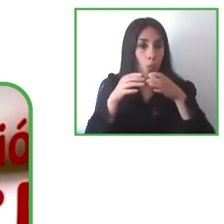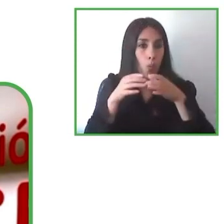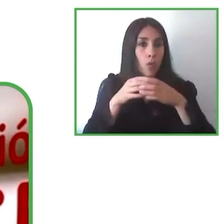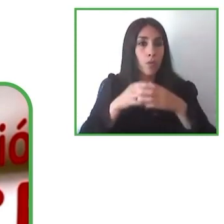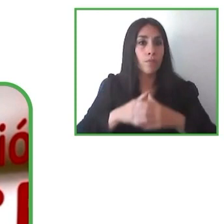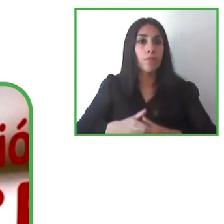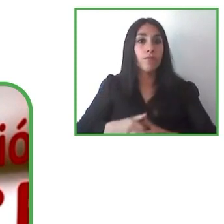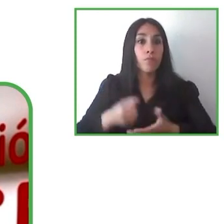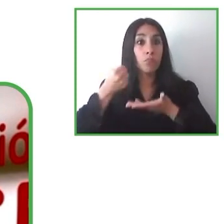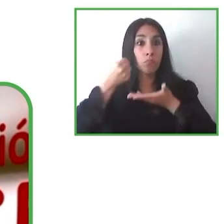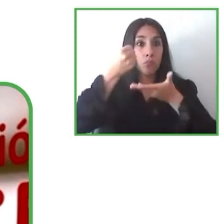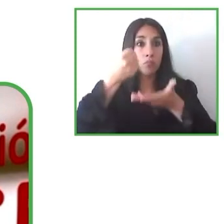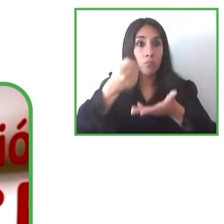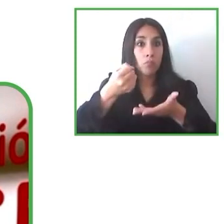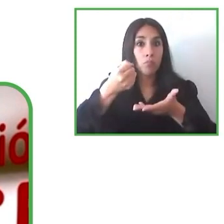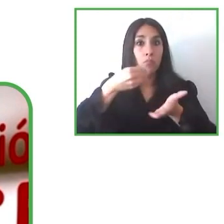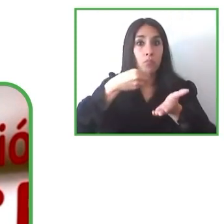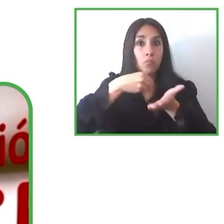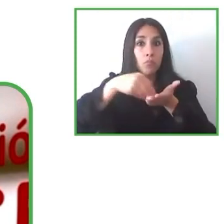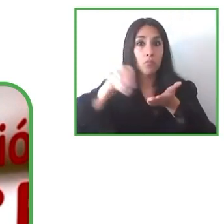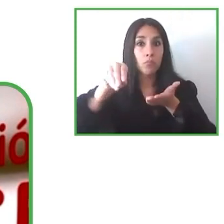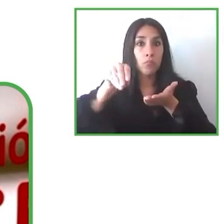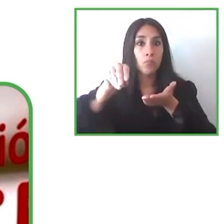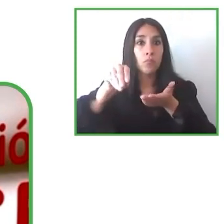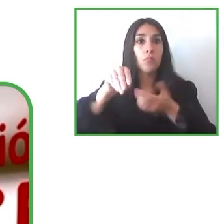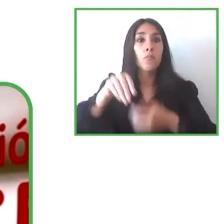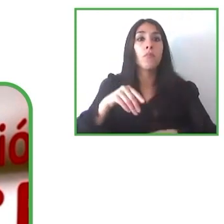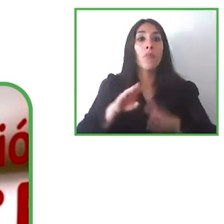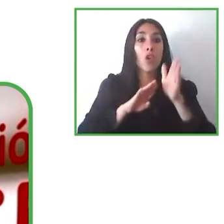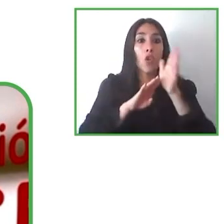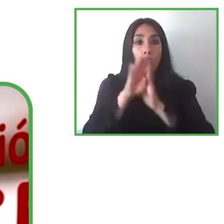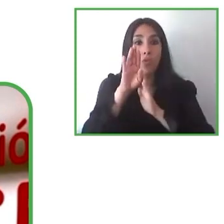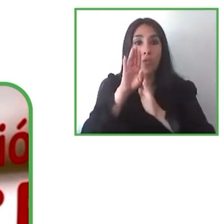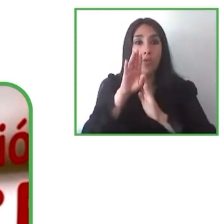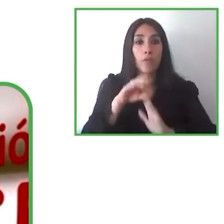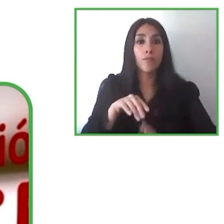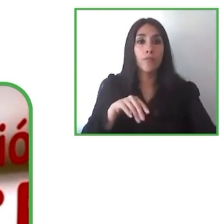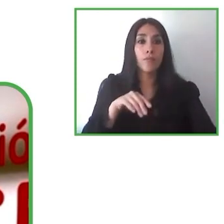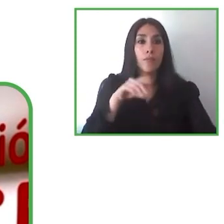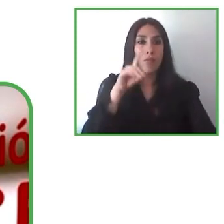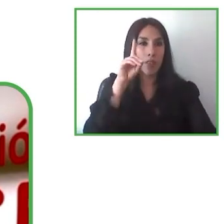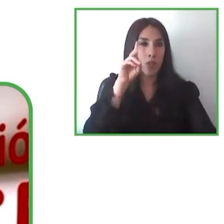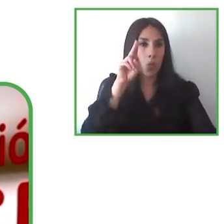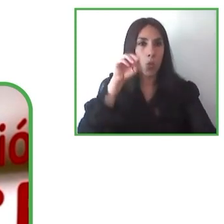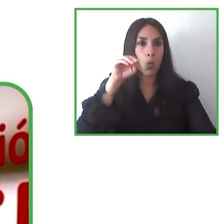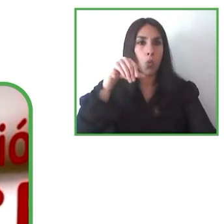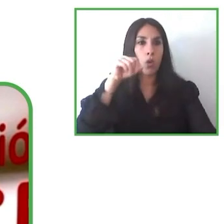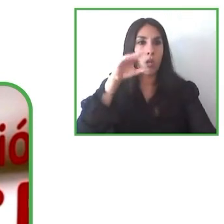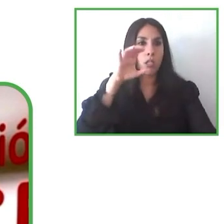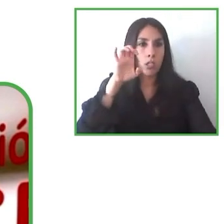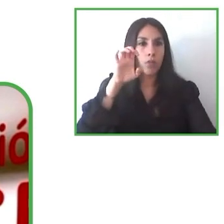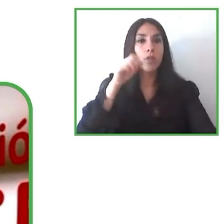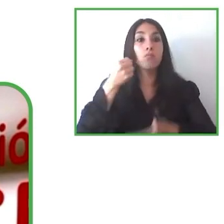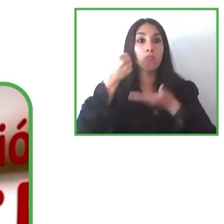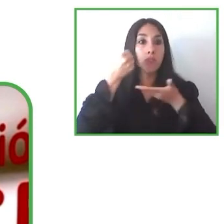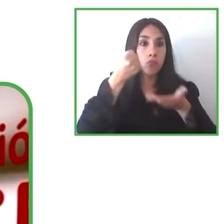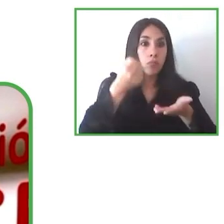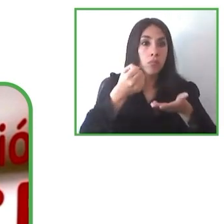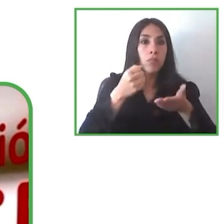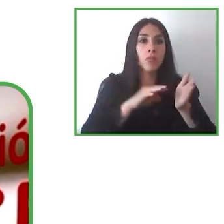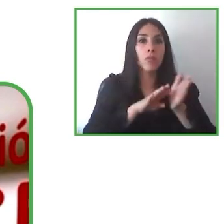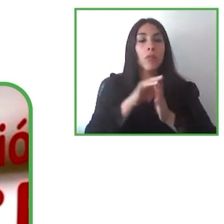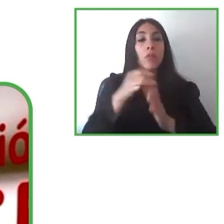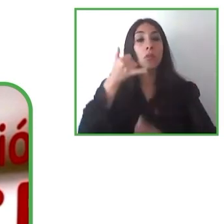para compartir con los avances tecnológicos de los teléfonos móviles que la